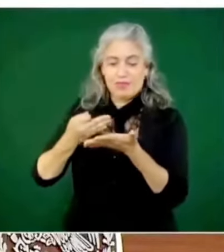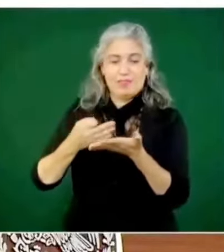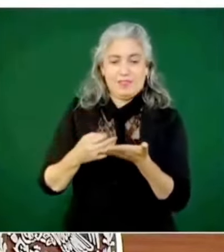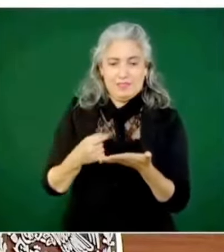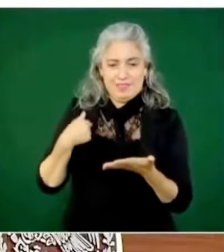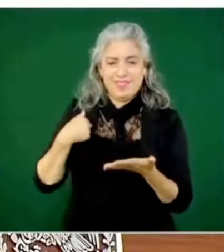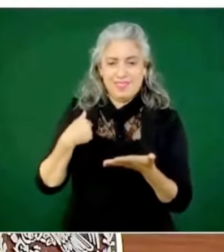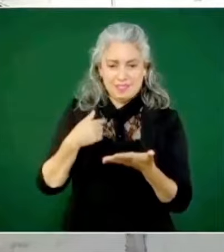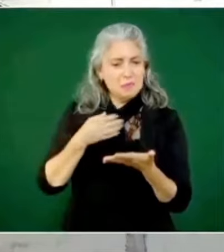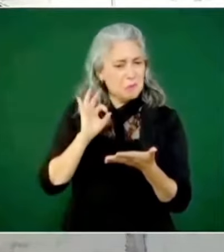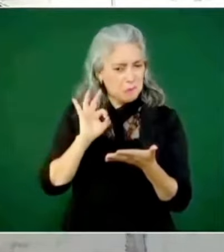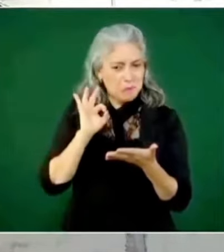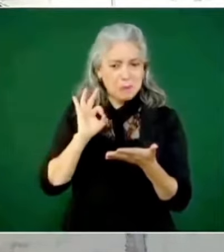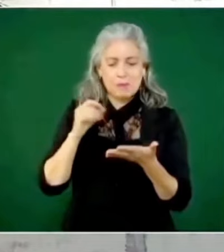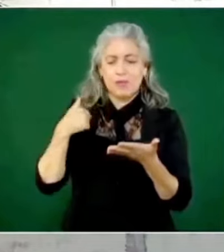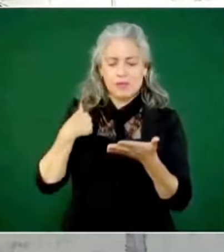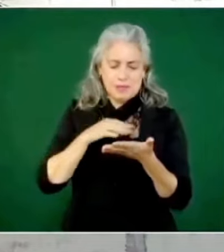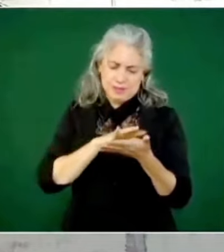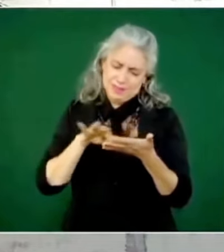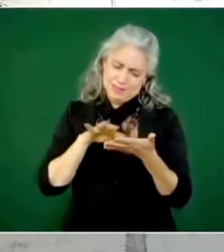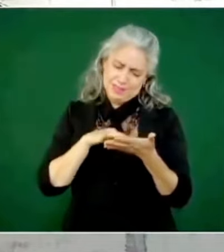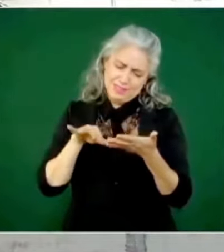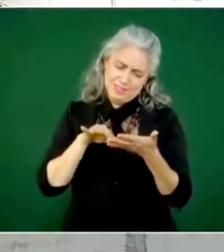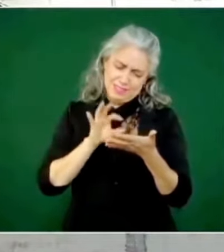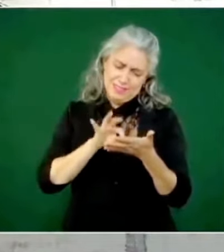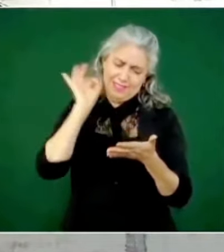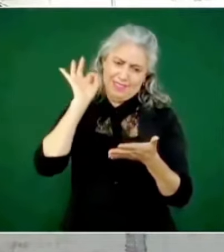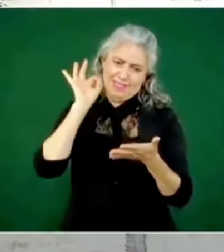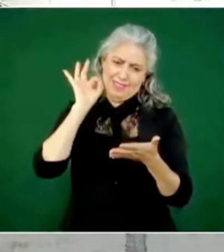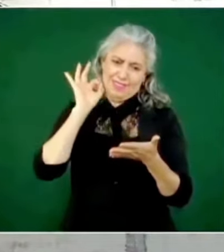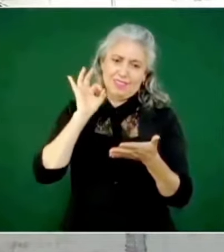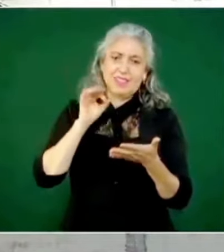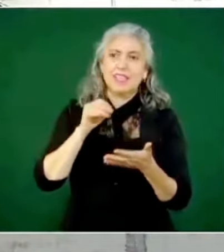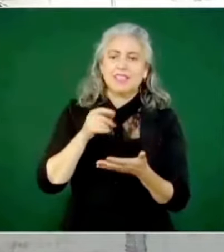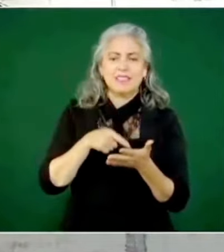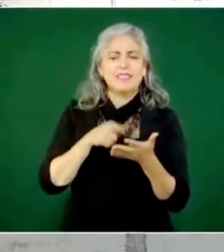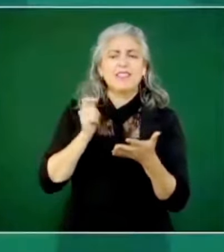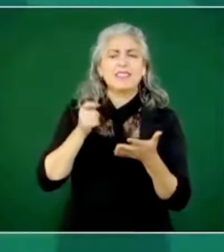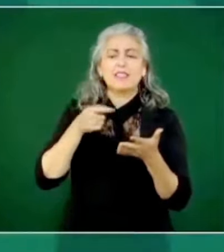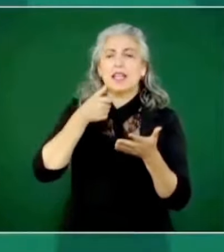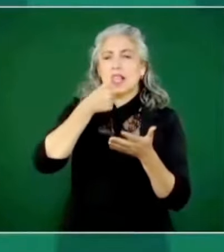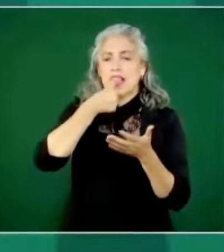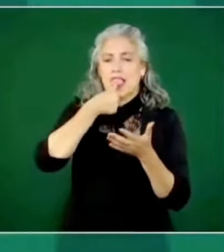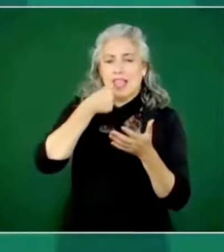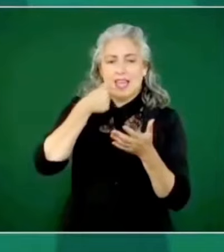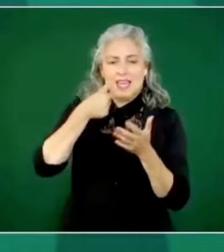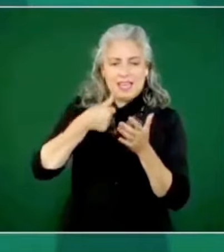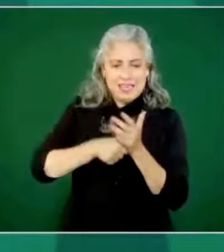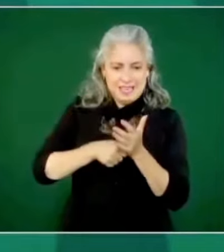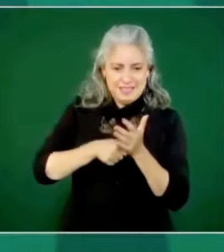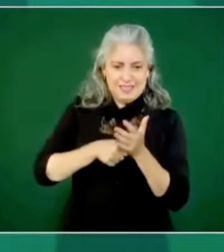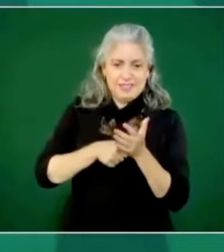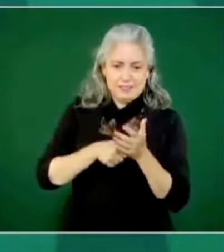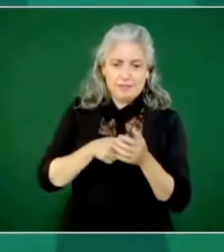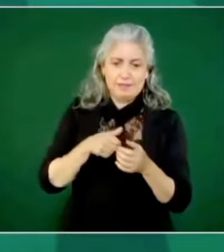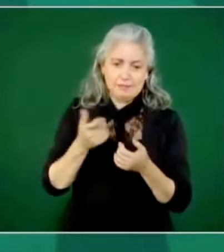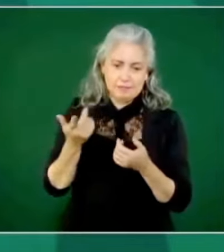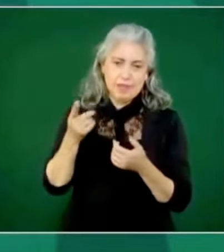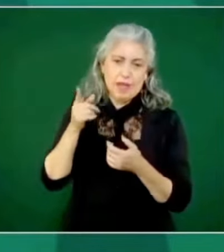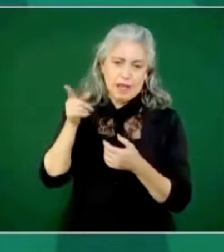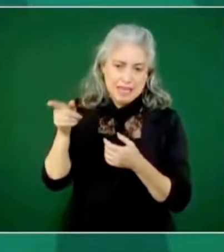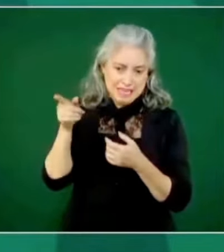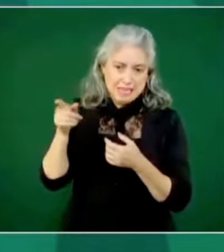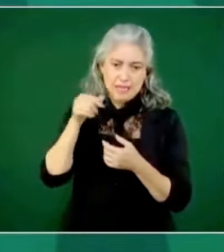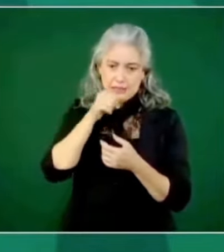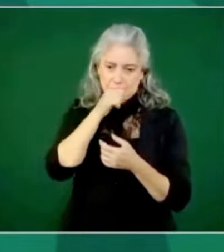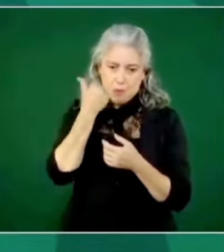la leí, es una carta que le envía a un yerno, a su yerno,